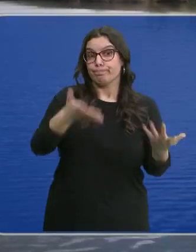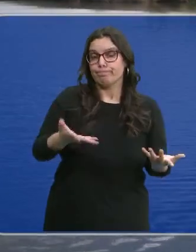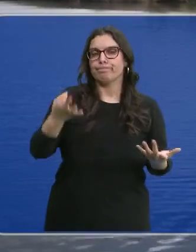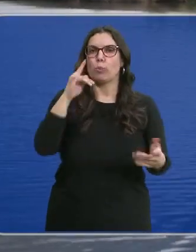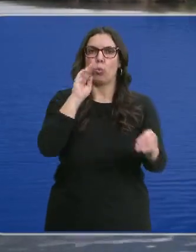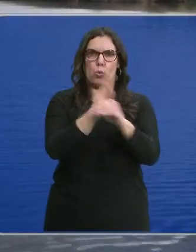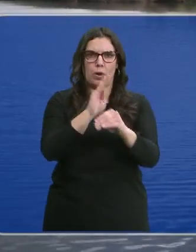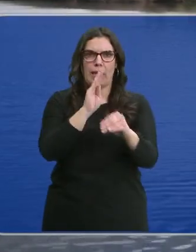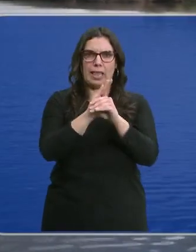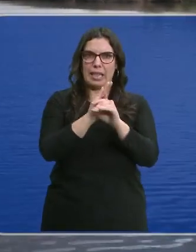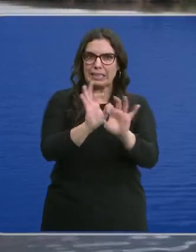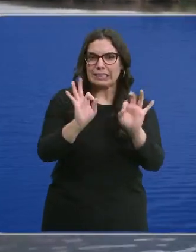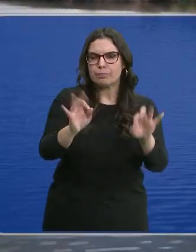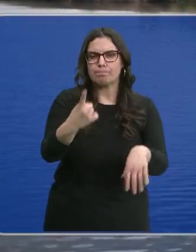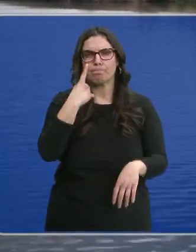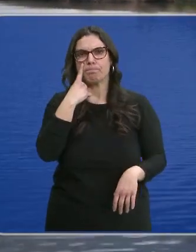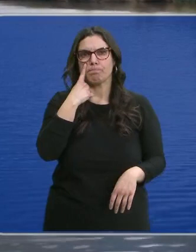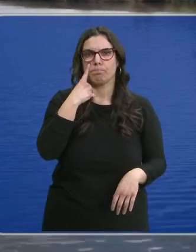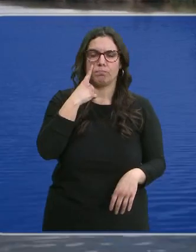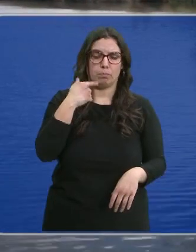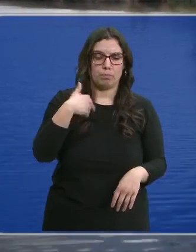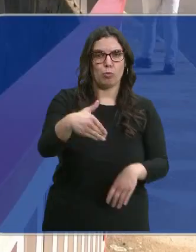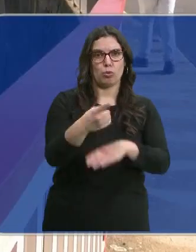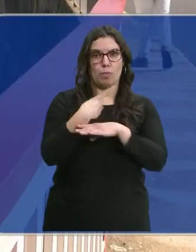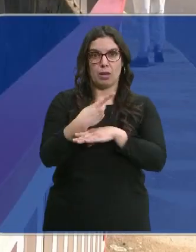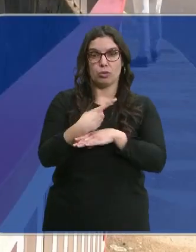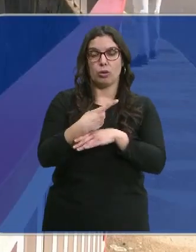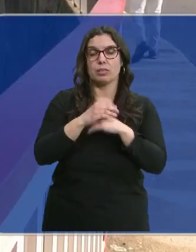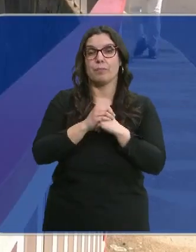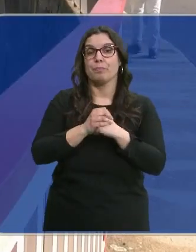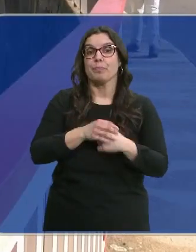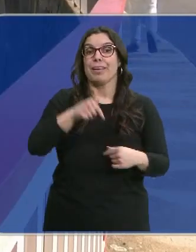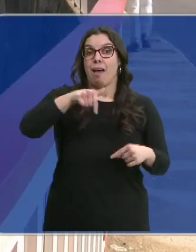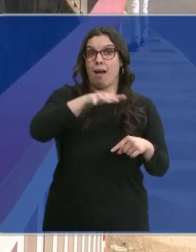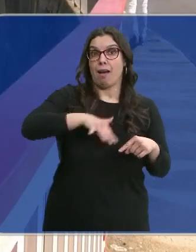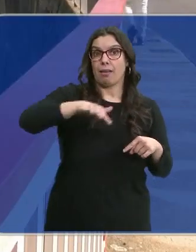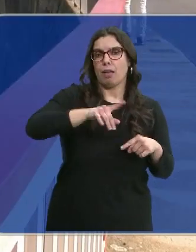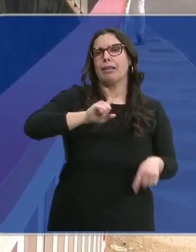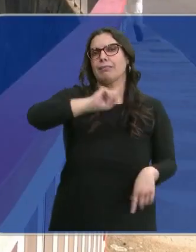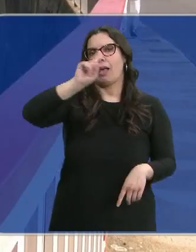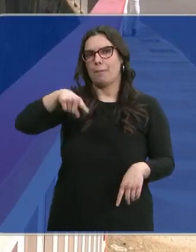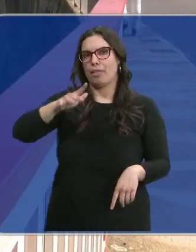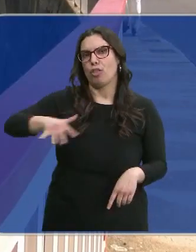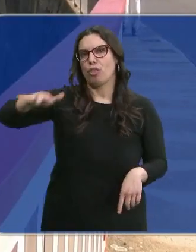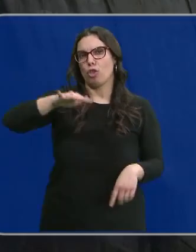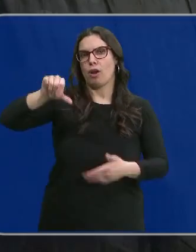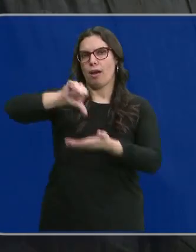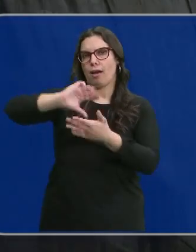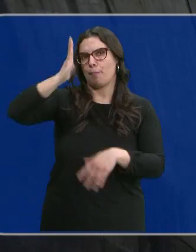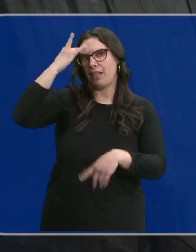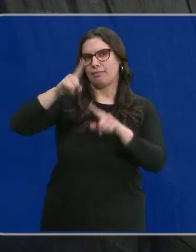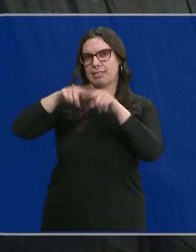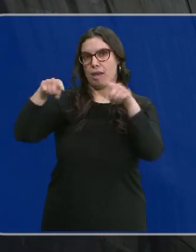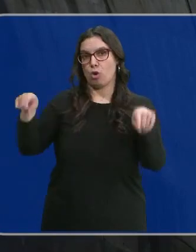que extremar la precaución y la vigilancia durante las próximas horas, no solo aquí, sino también a la altura de la capital